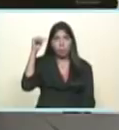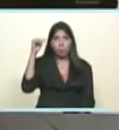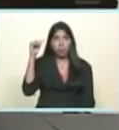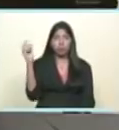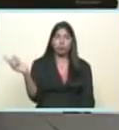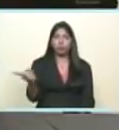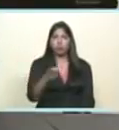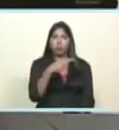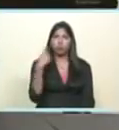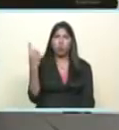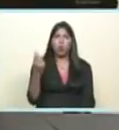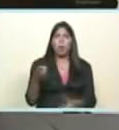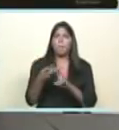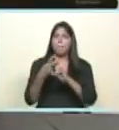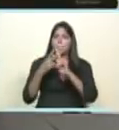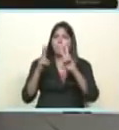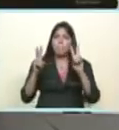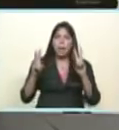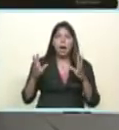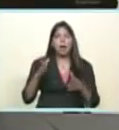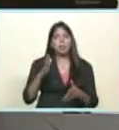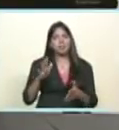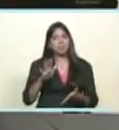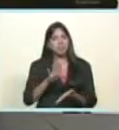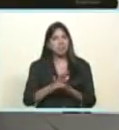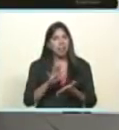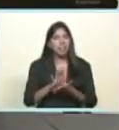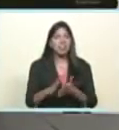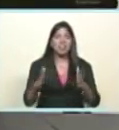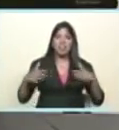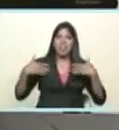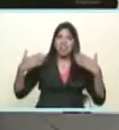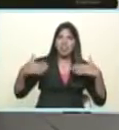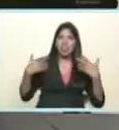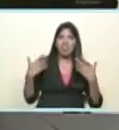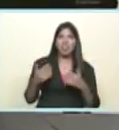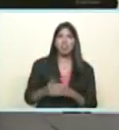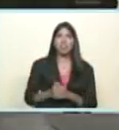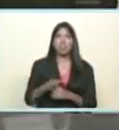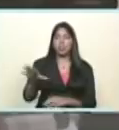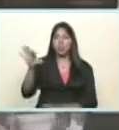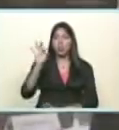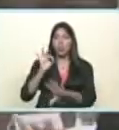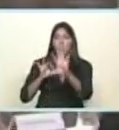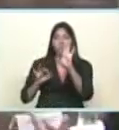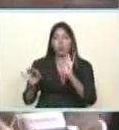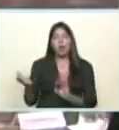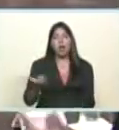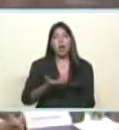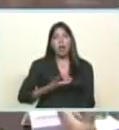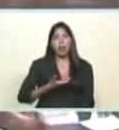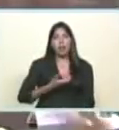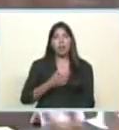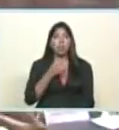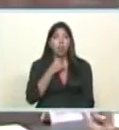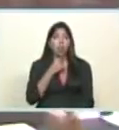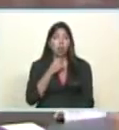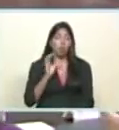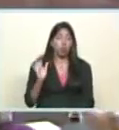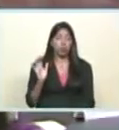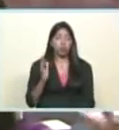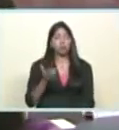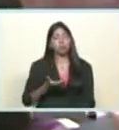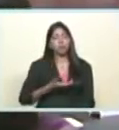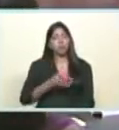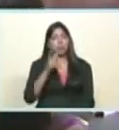con alegría a votar a los centros electorales por los alcaldes las alcaldesas de preferencia popular